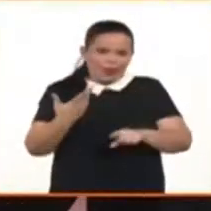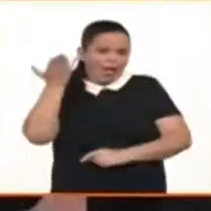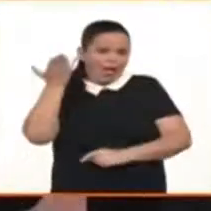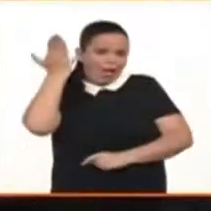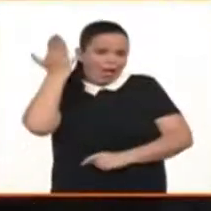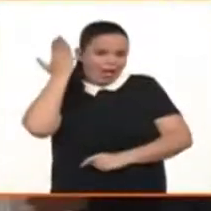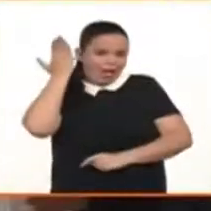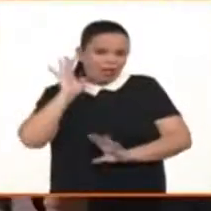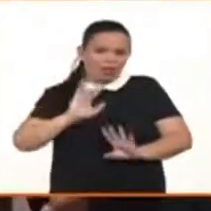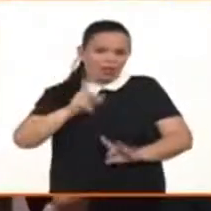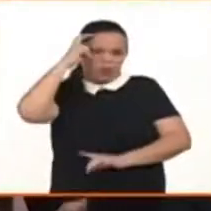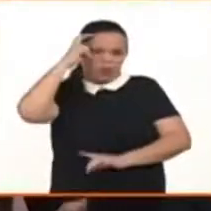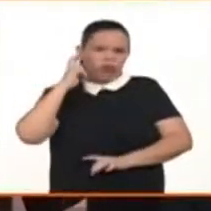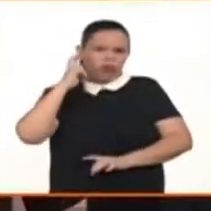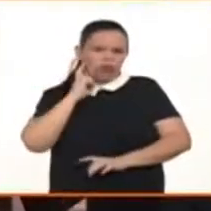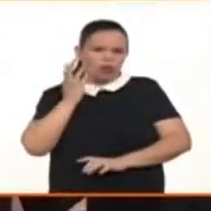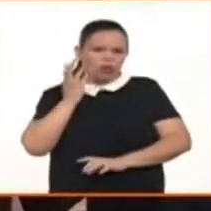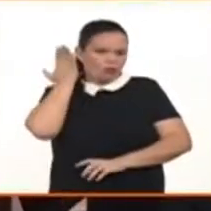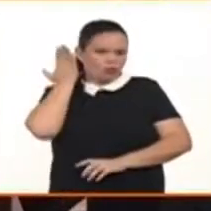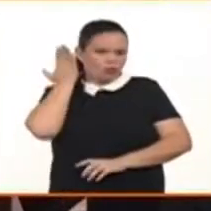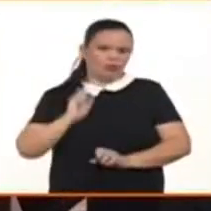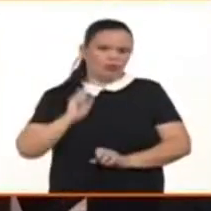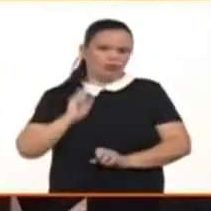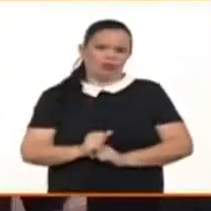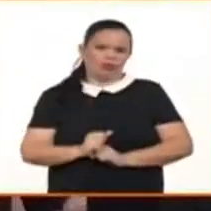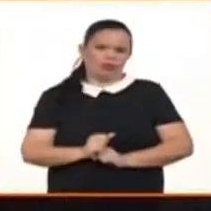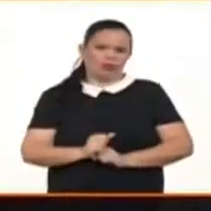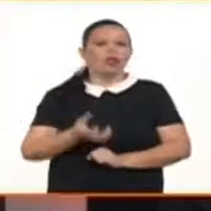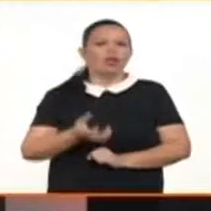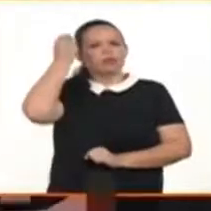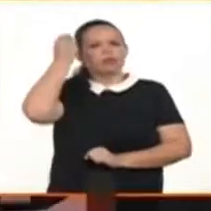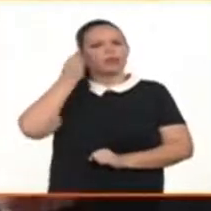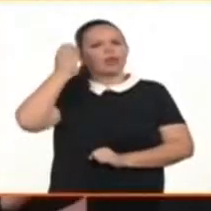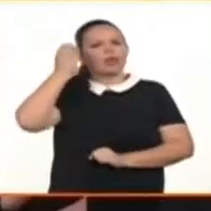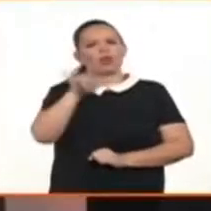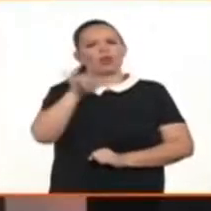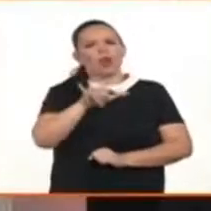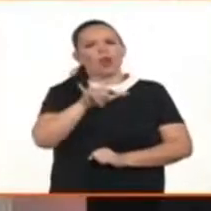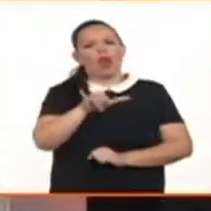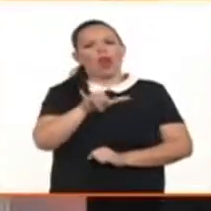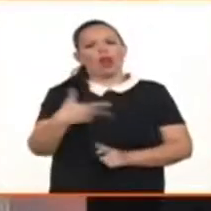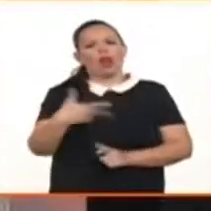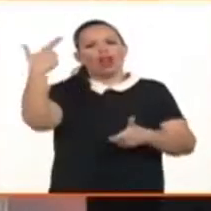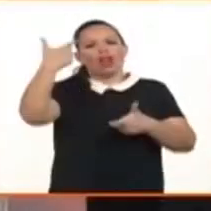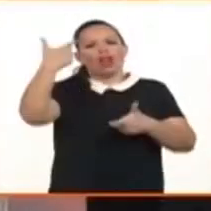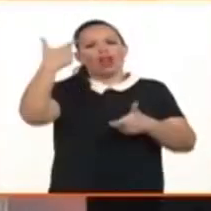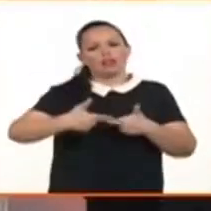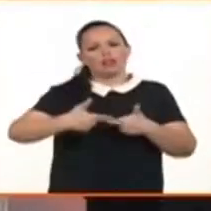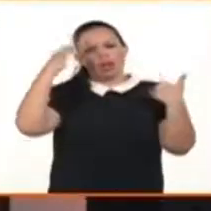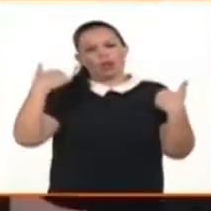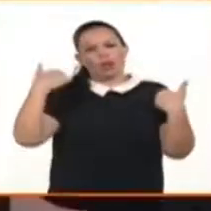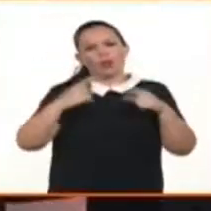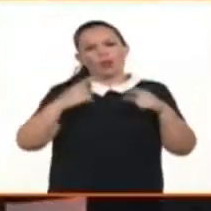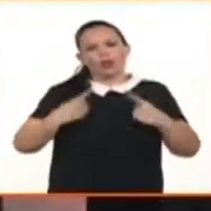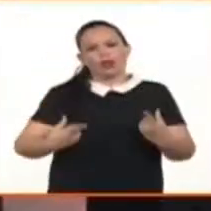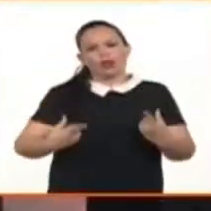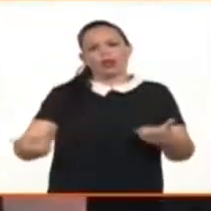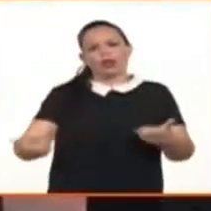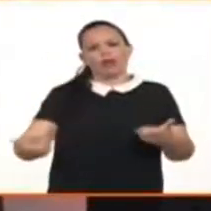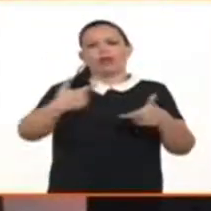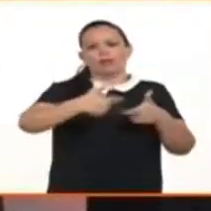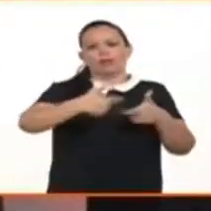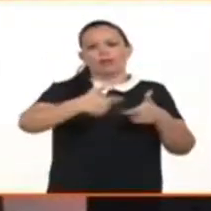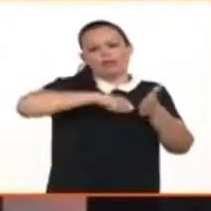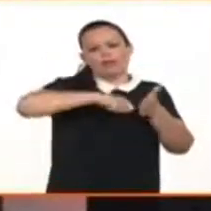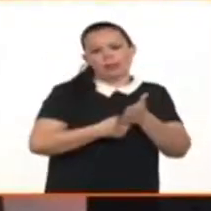efectos jurídicos, la convertía en matrimonio. Ya fuera porque la persona se casaba con efectos retroactivos o porque ante